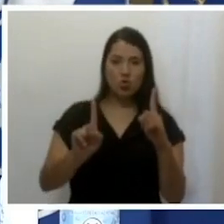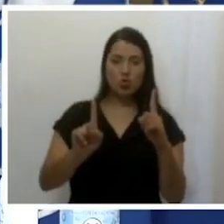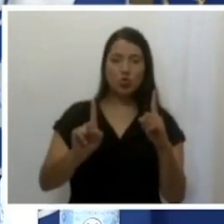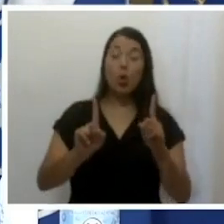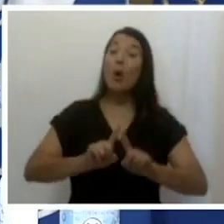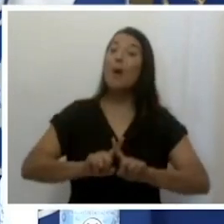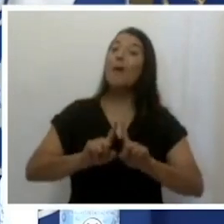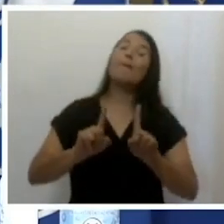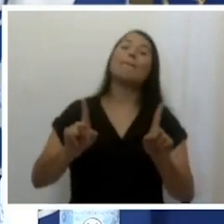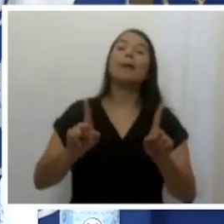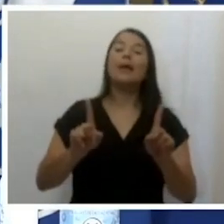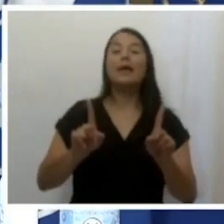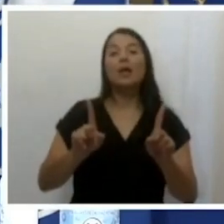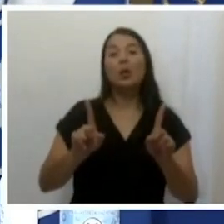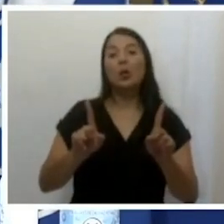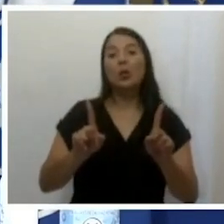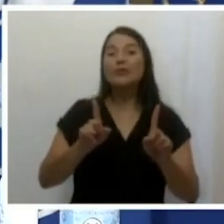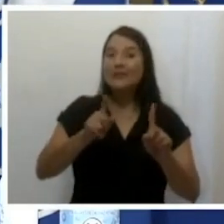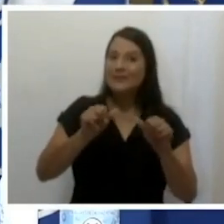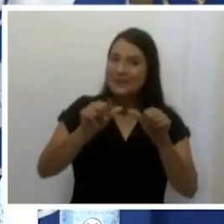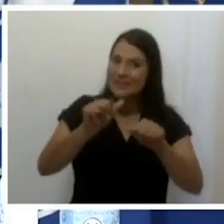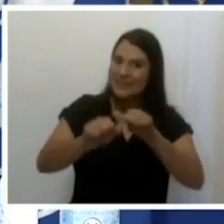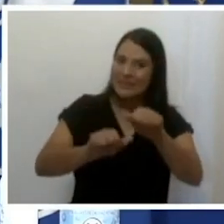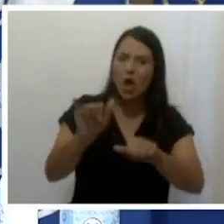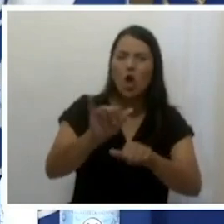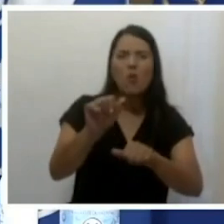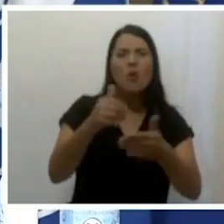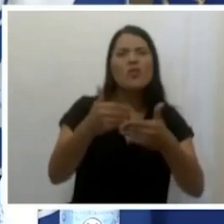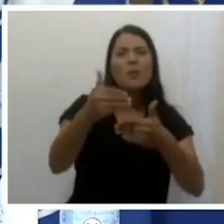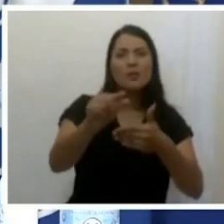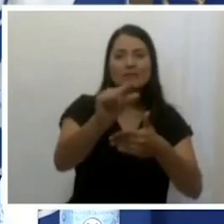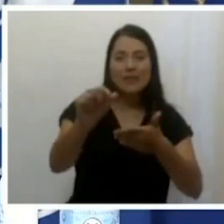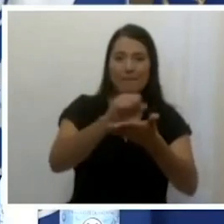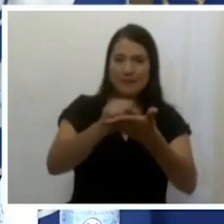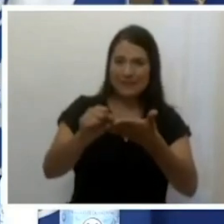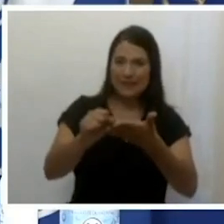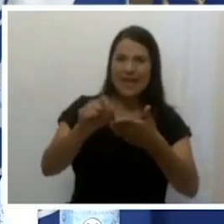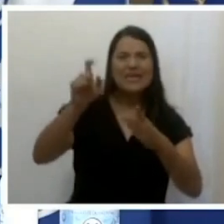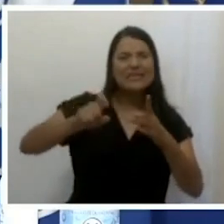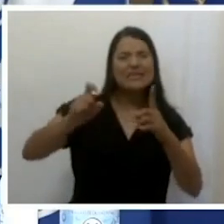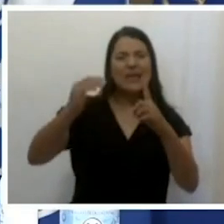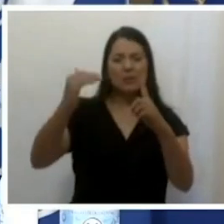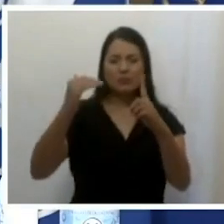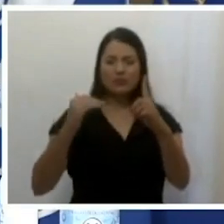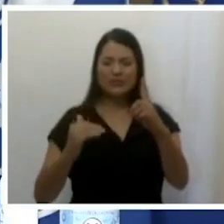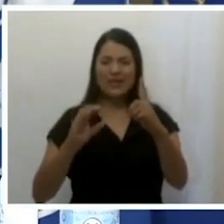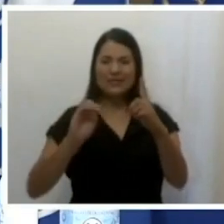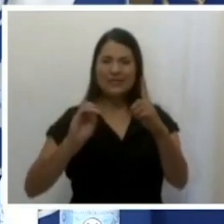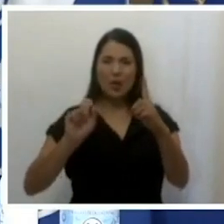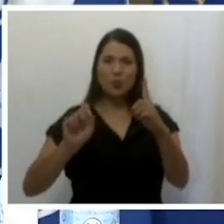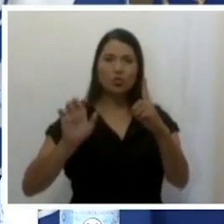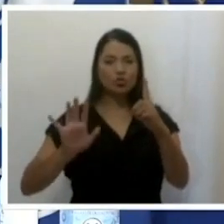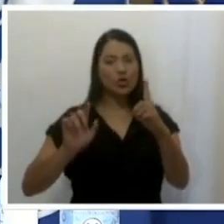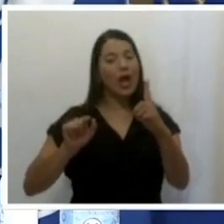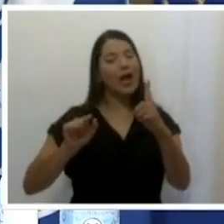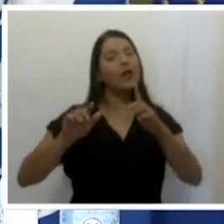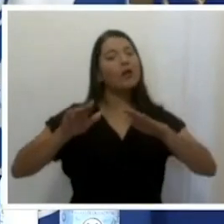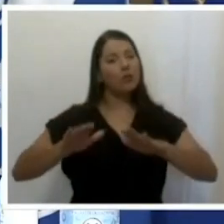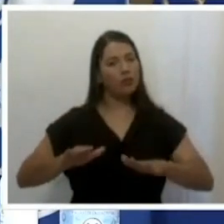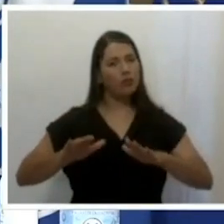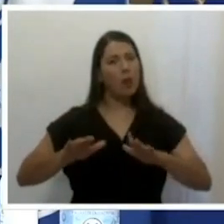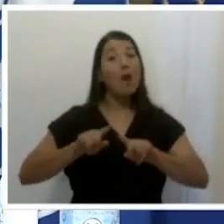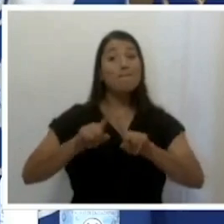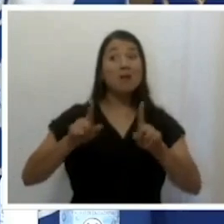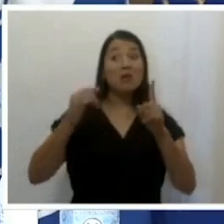después de Semana Santa. Para eso tendríamos que llegar a un R como de 0.5, sino que estamos en un nivel que en este momento,